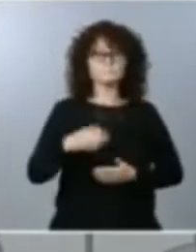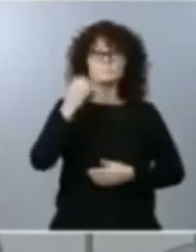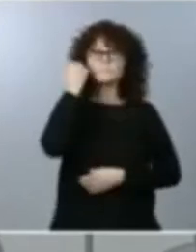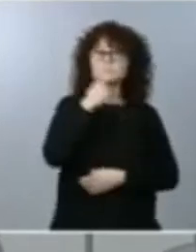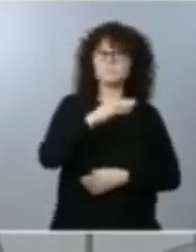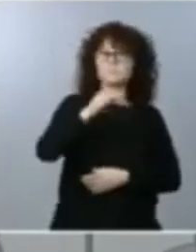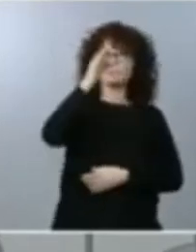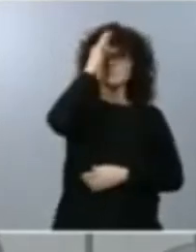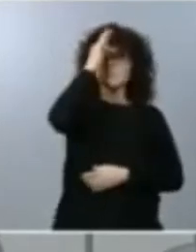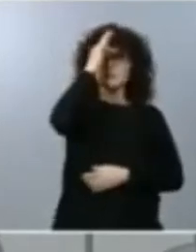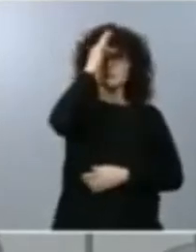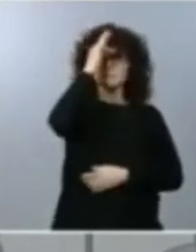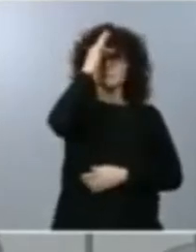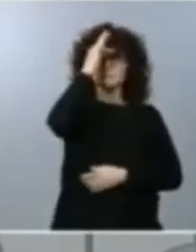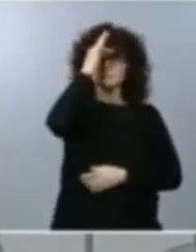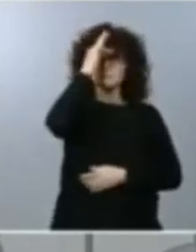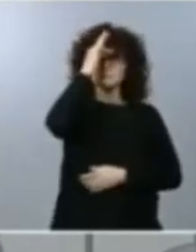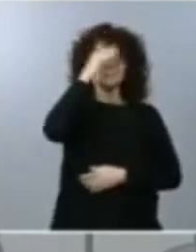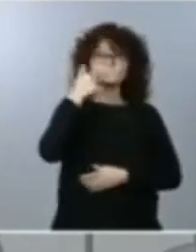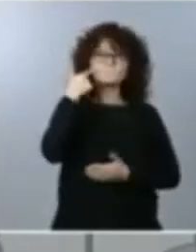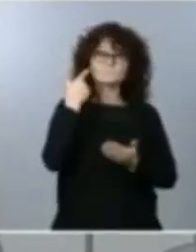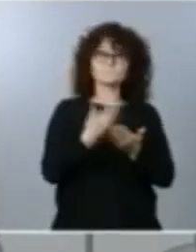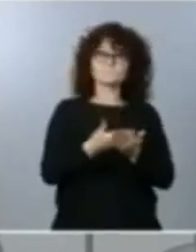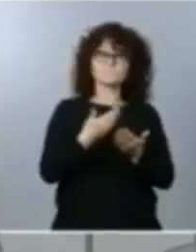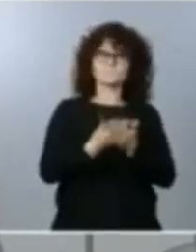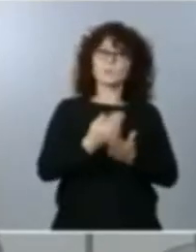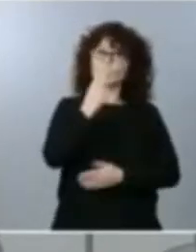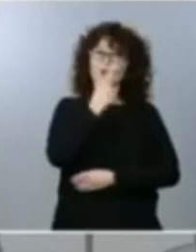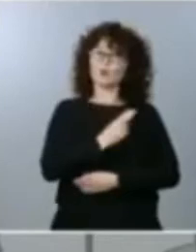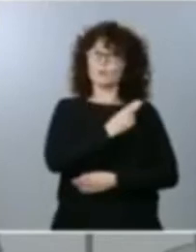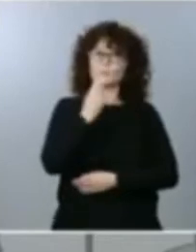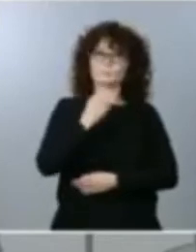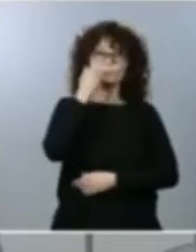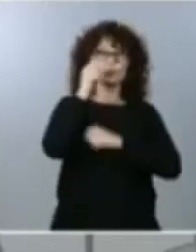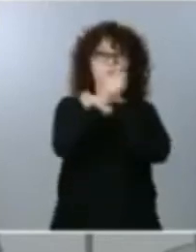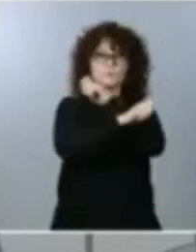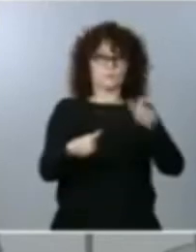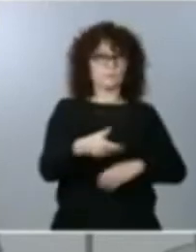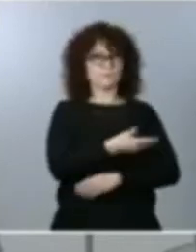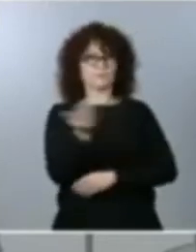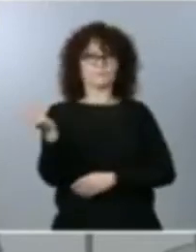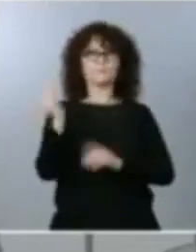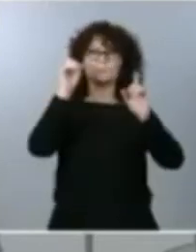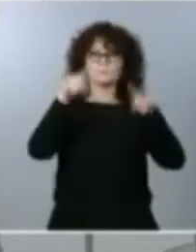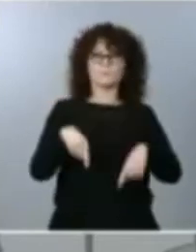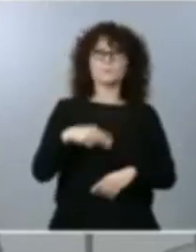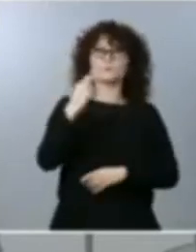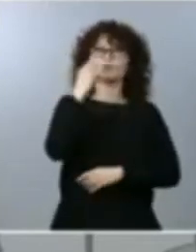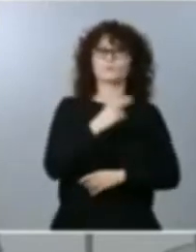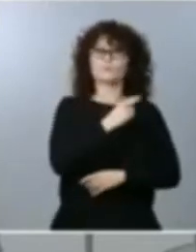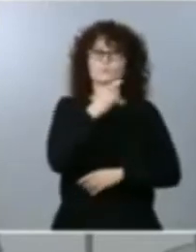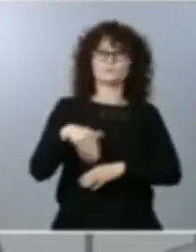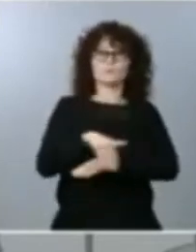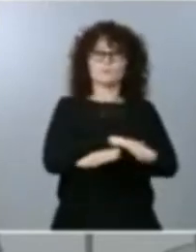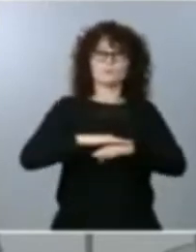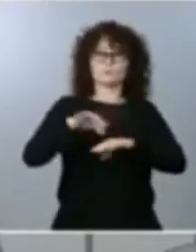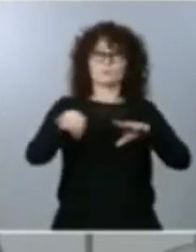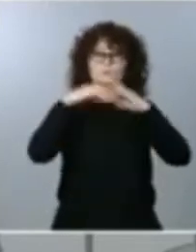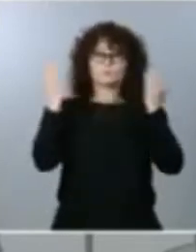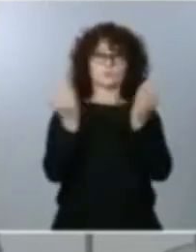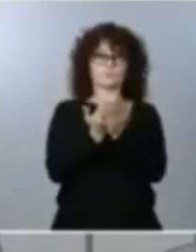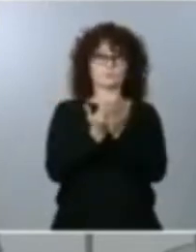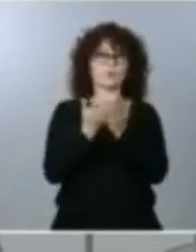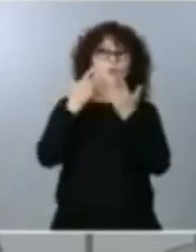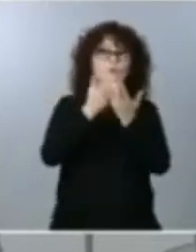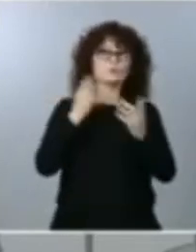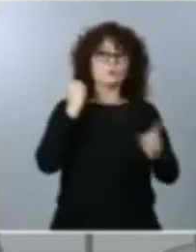servido ante todo para refrendar el compromiso de la humanidad, el compromiso de los principales gobiernos del mundo en la lucha contra la pandemia.